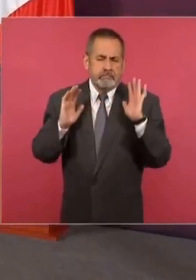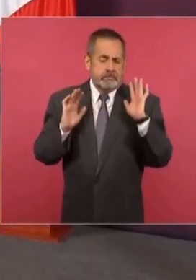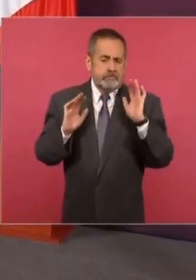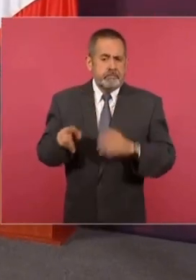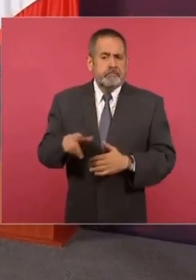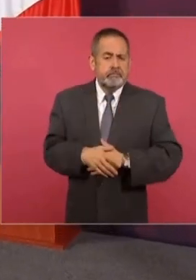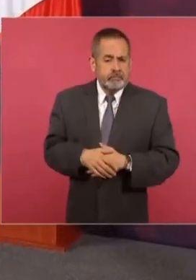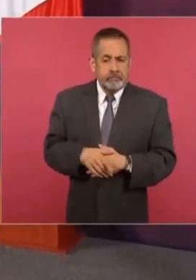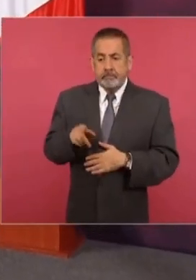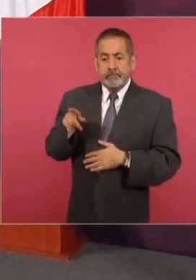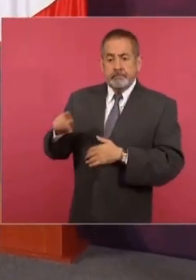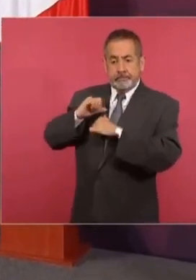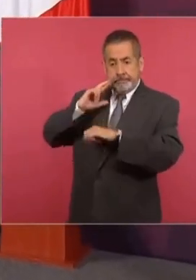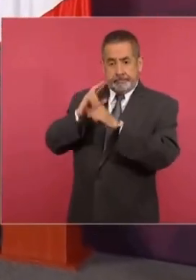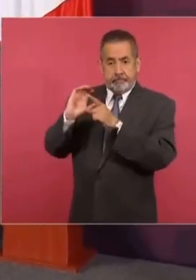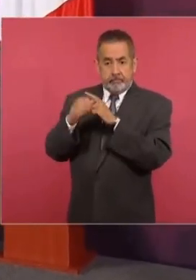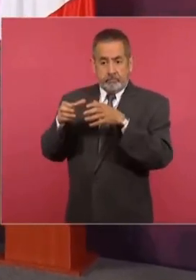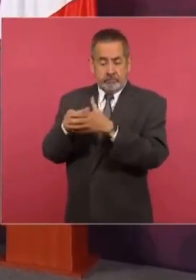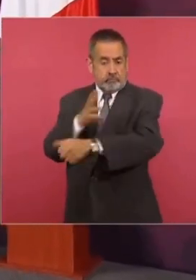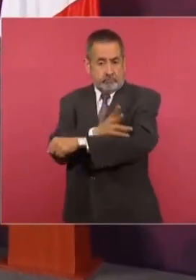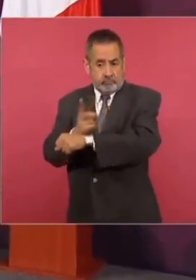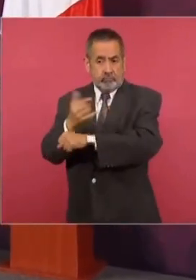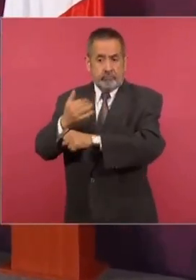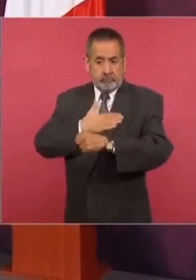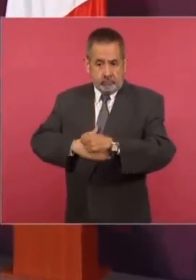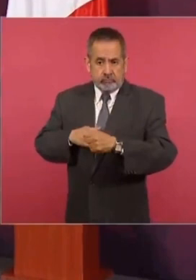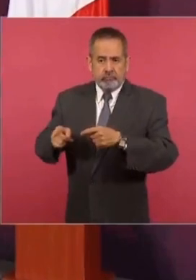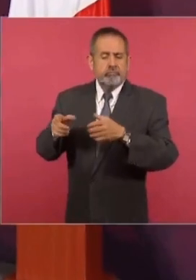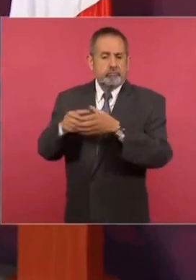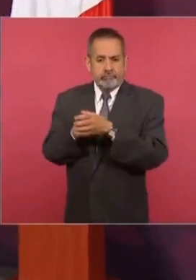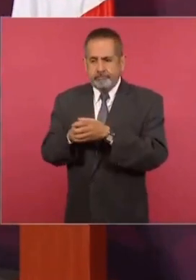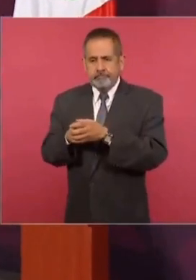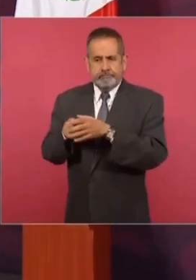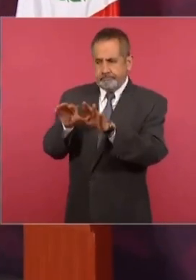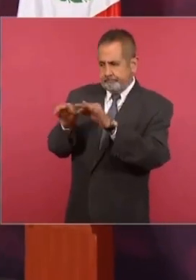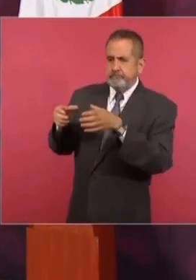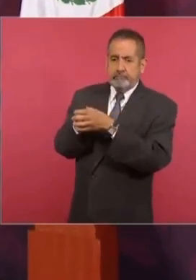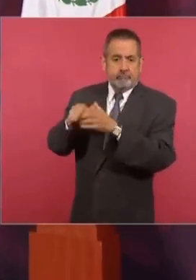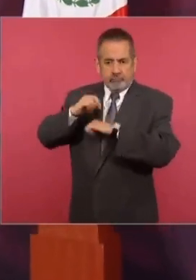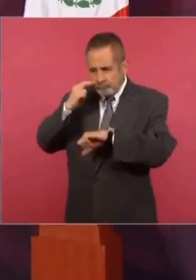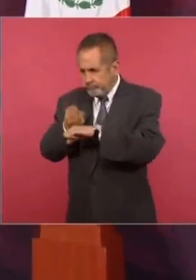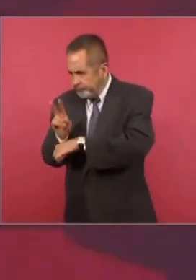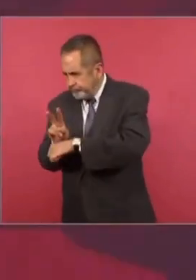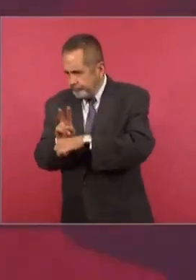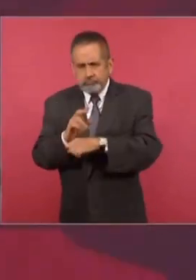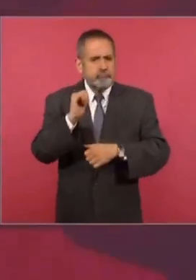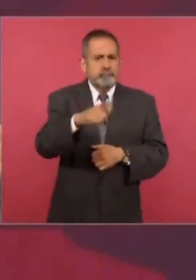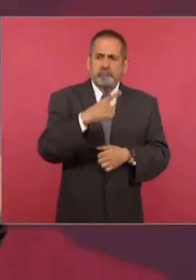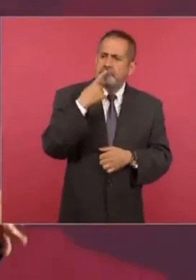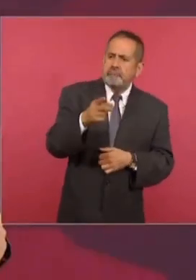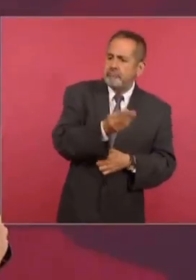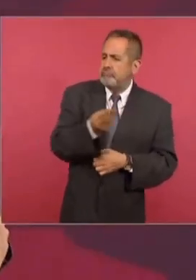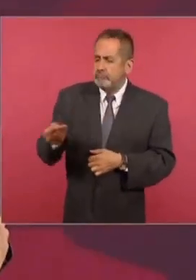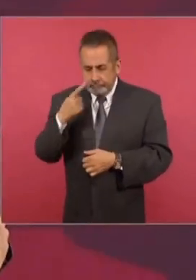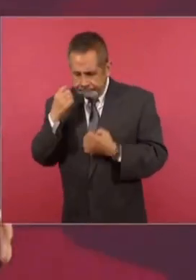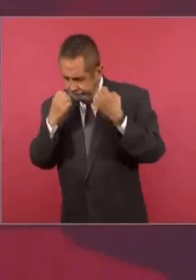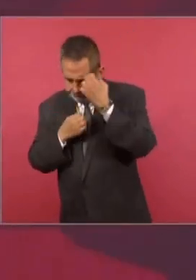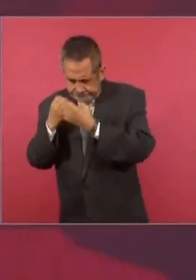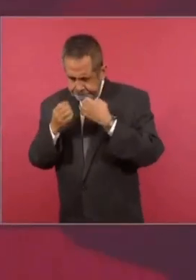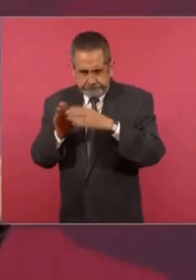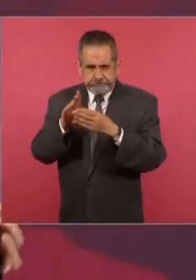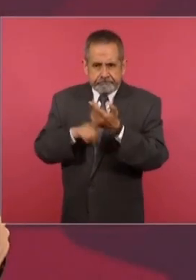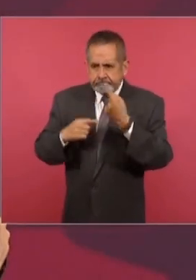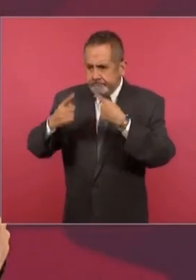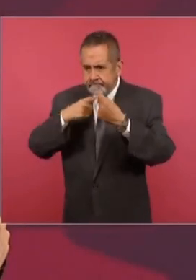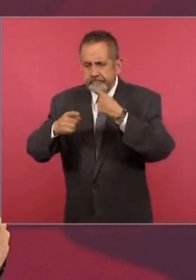Comisión de Honestidad y Justicia, que es ese órgano que se encarga precisamente de recibir las quejas, de escuchar a las